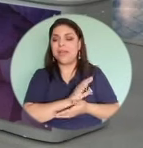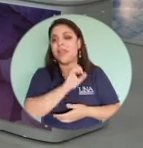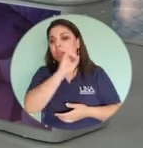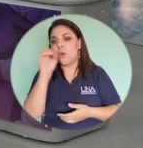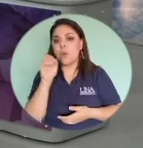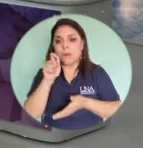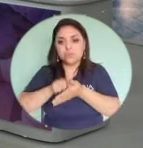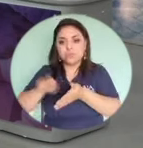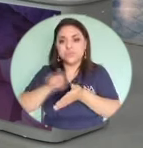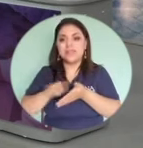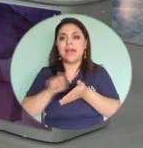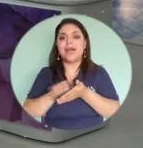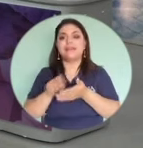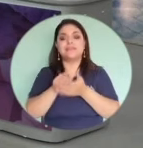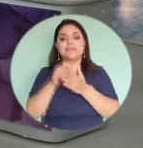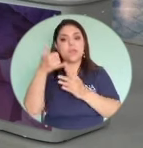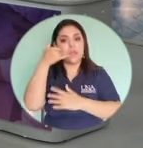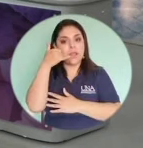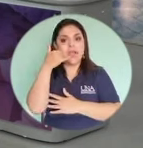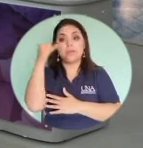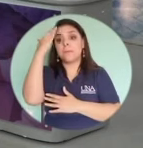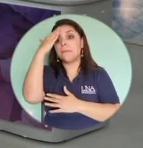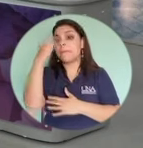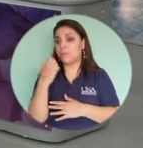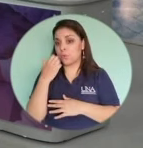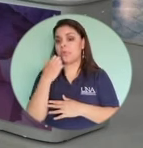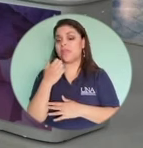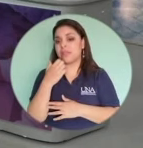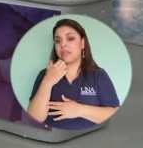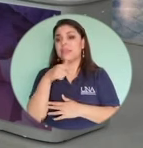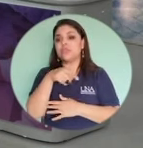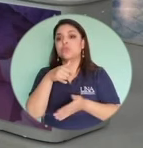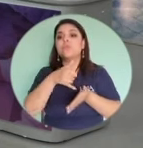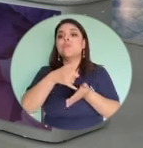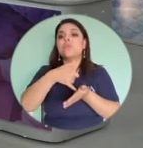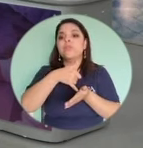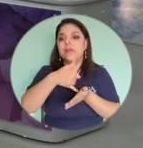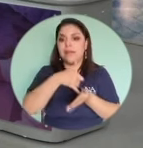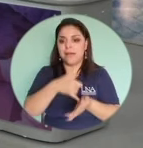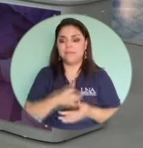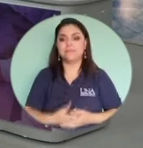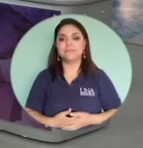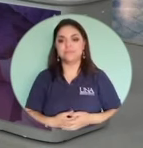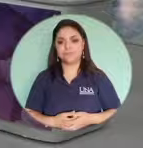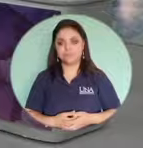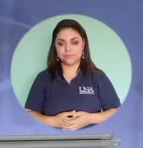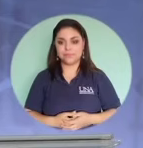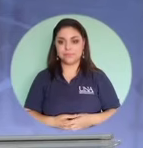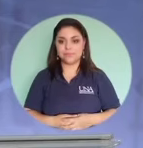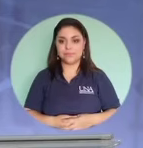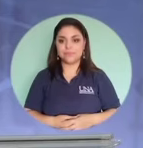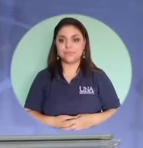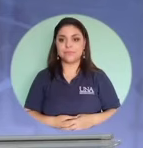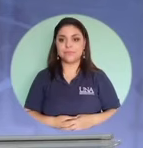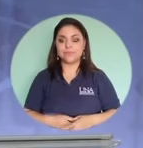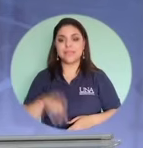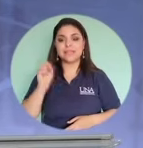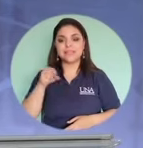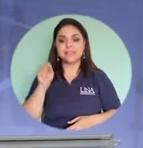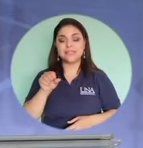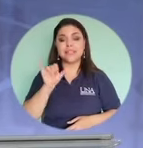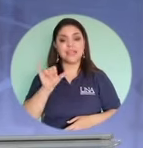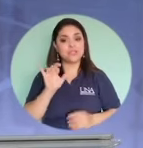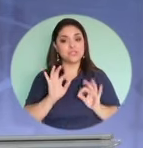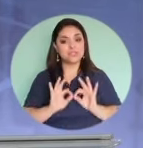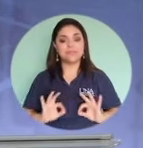apuntadas en el teléfono porque son son dispositivos vulnerables si eso